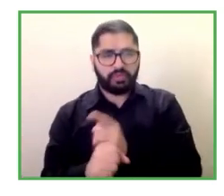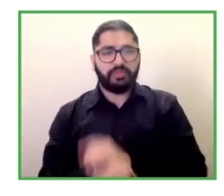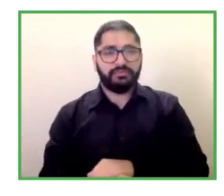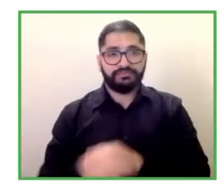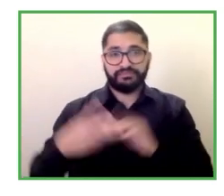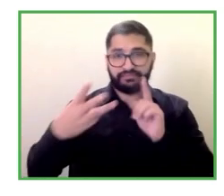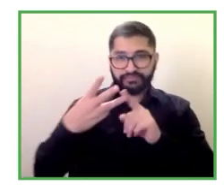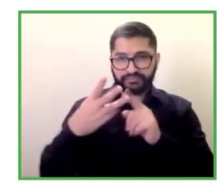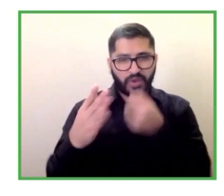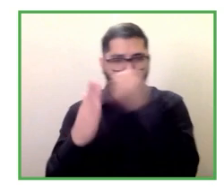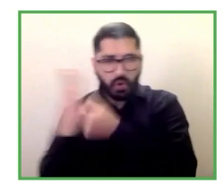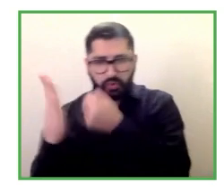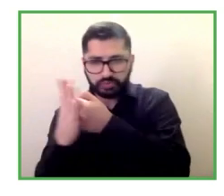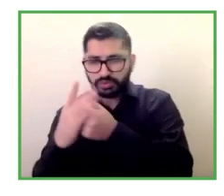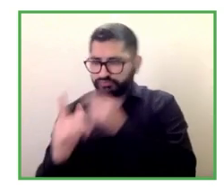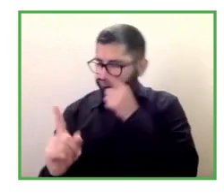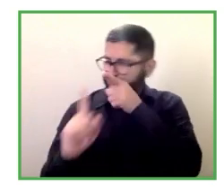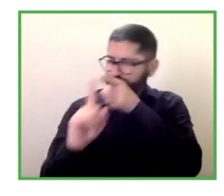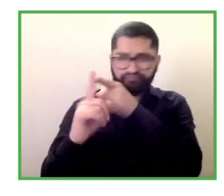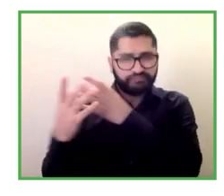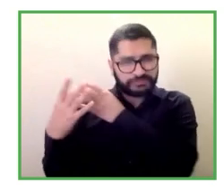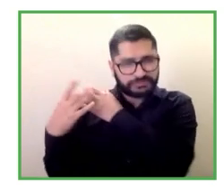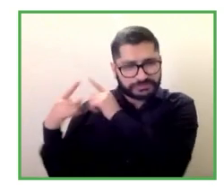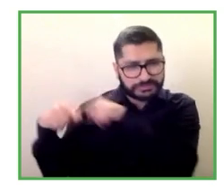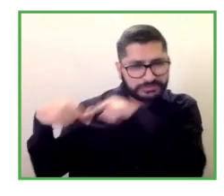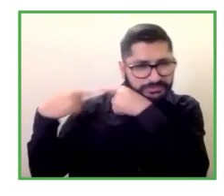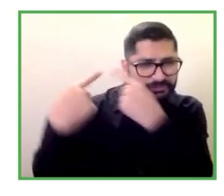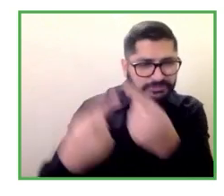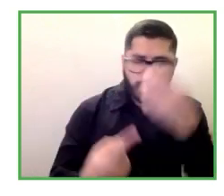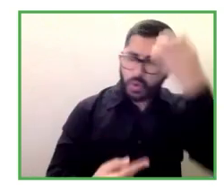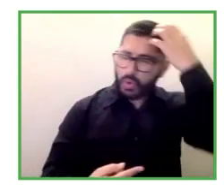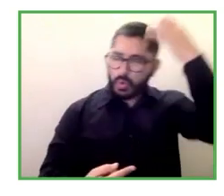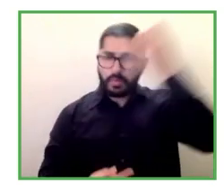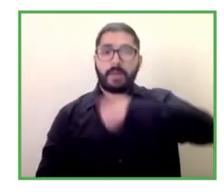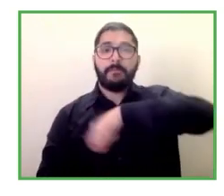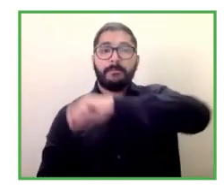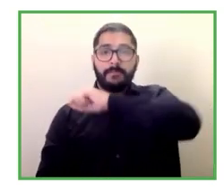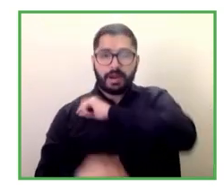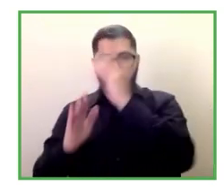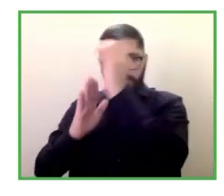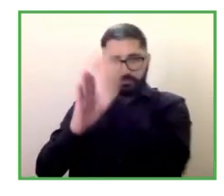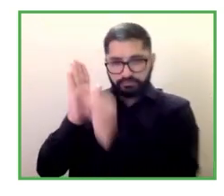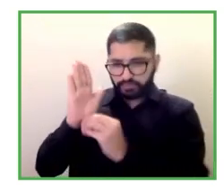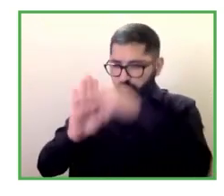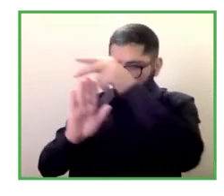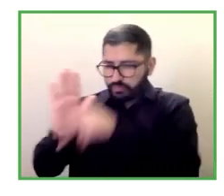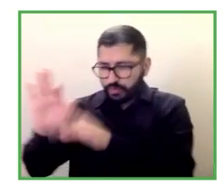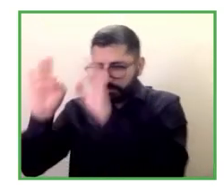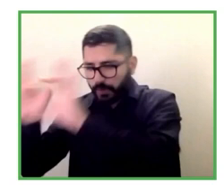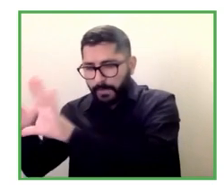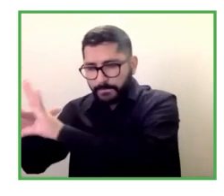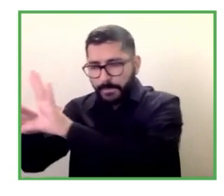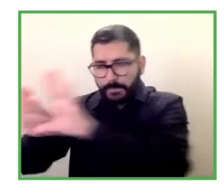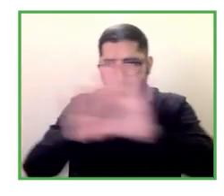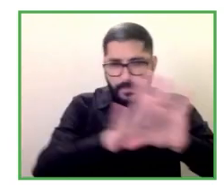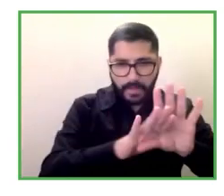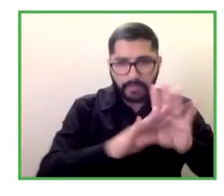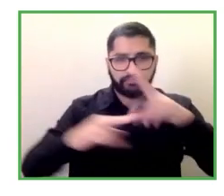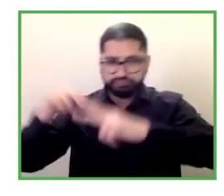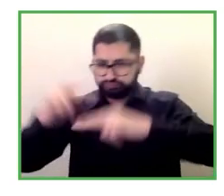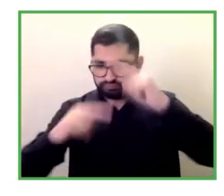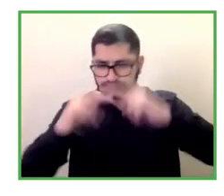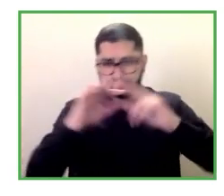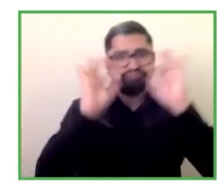trata de poner a través de medidas muy concretas unos puentes hacia la inclusión dentro de materia de